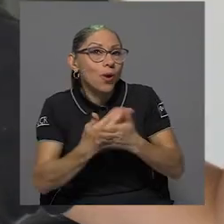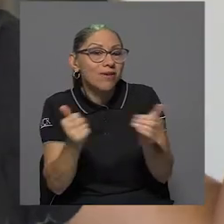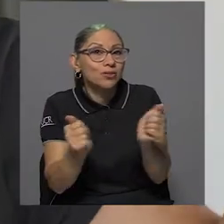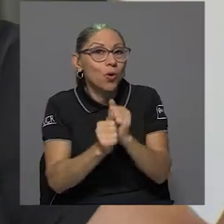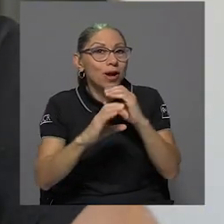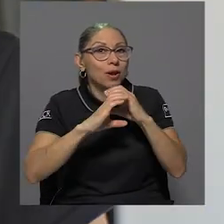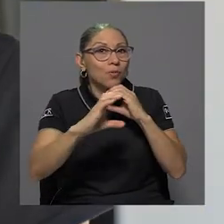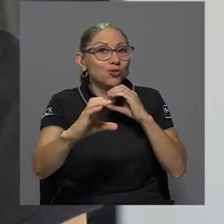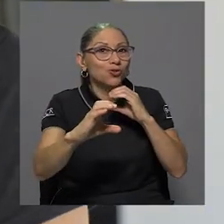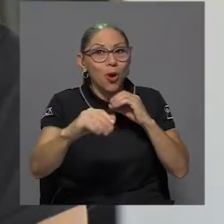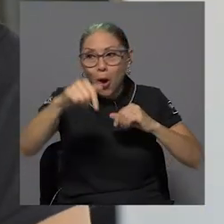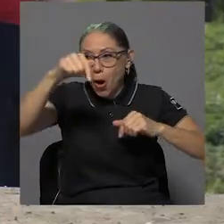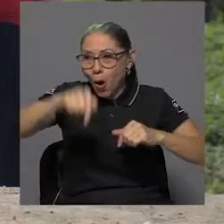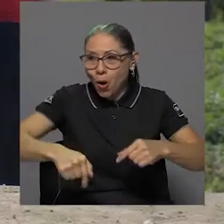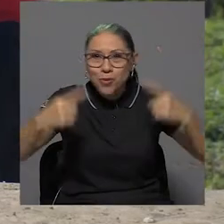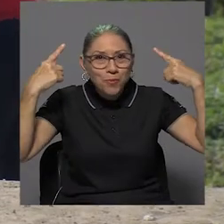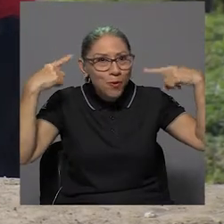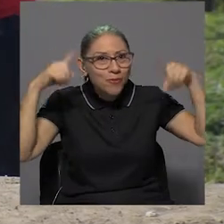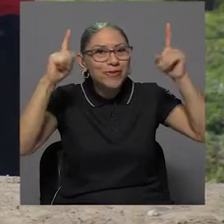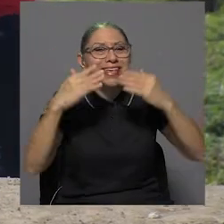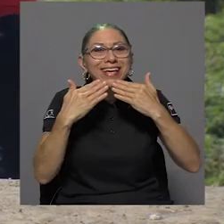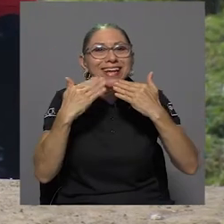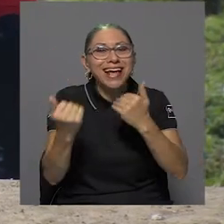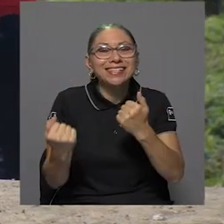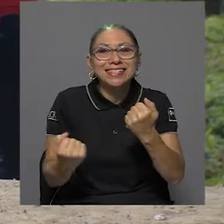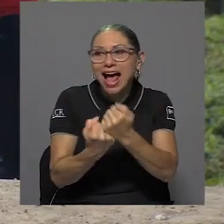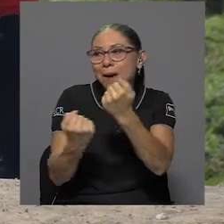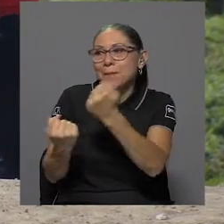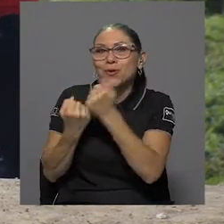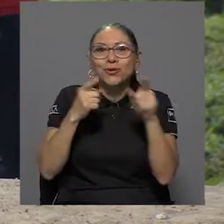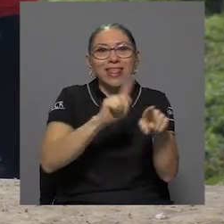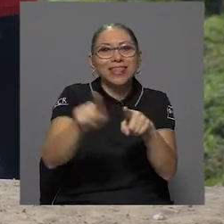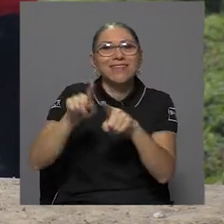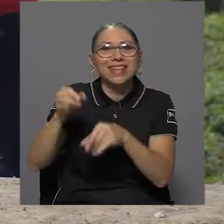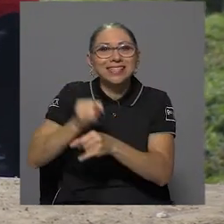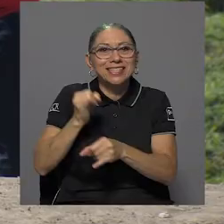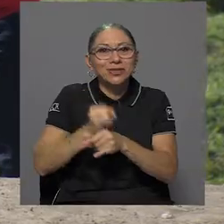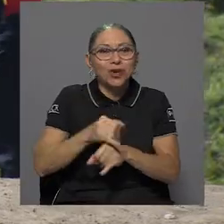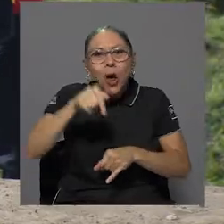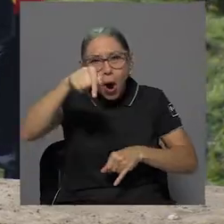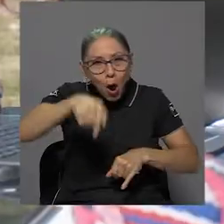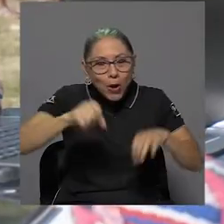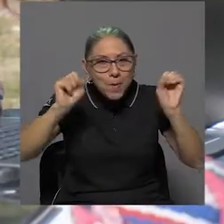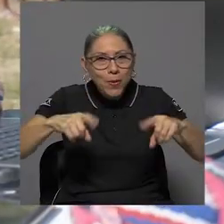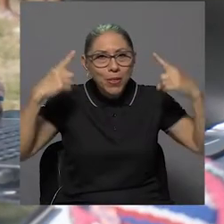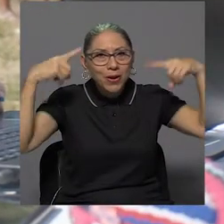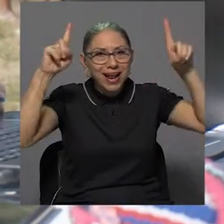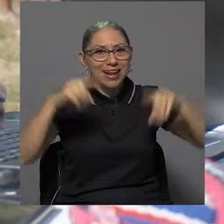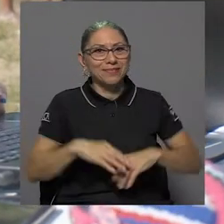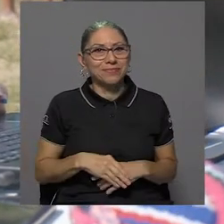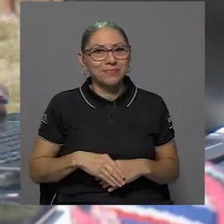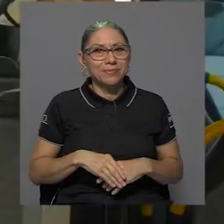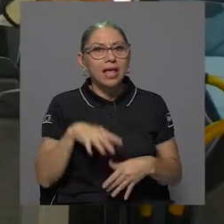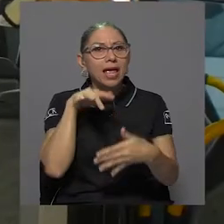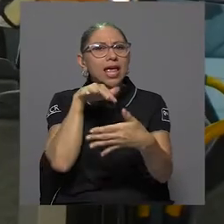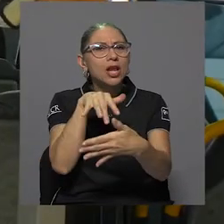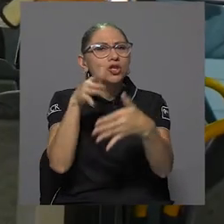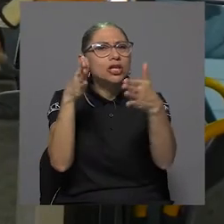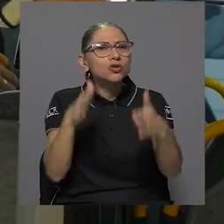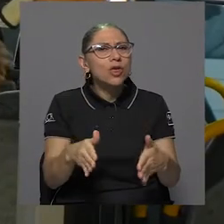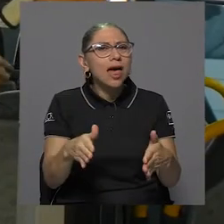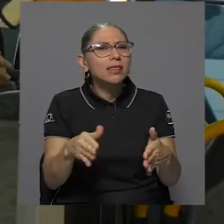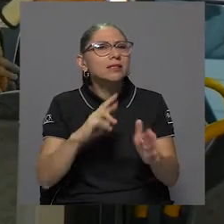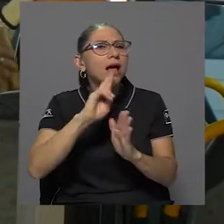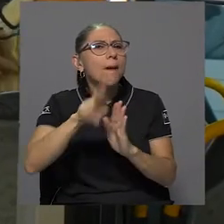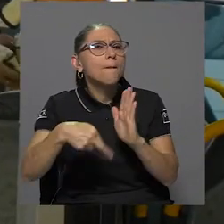hoy, históricamente, por fin, gracias al apoyo de las diferentes instituciones, se ha hecho posible. ¿Y los estudiantes? ¿Qué papel